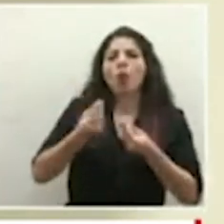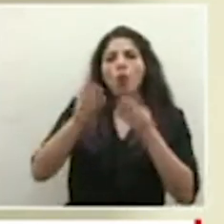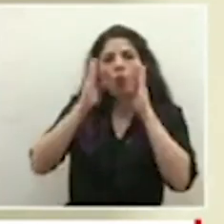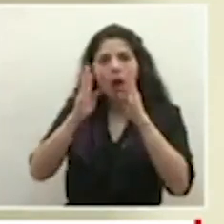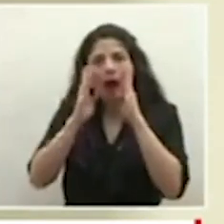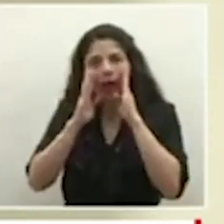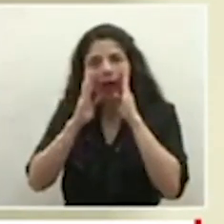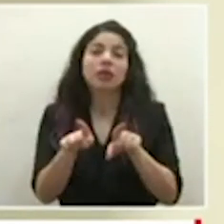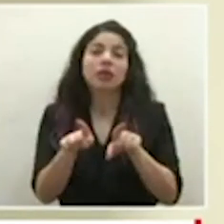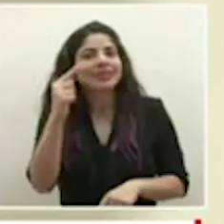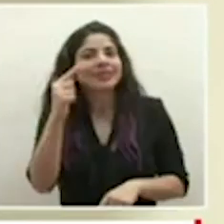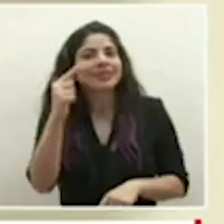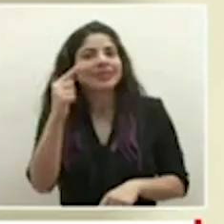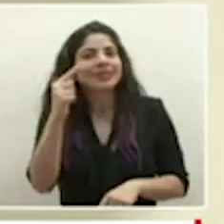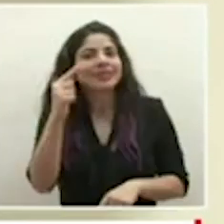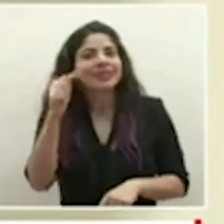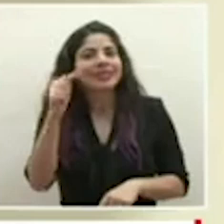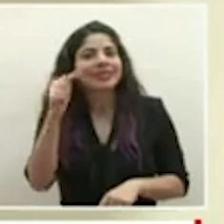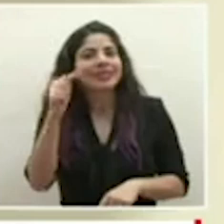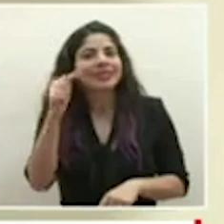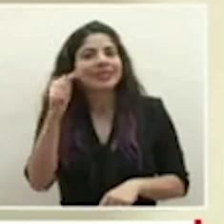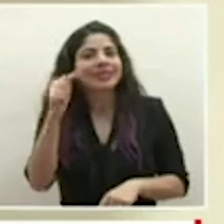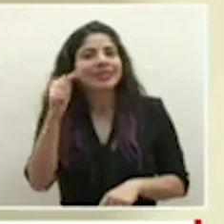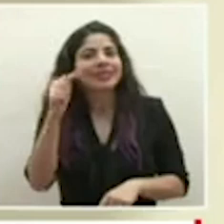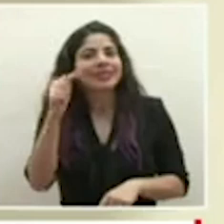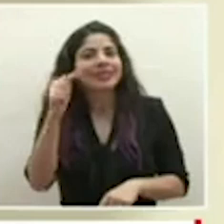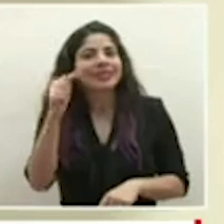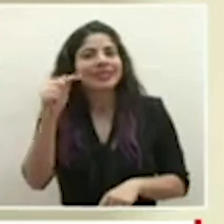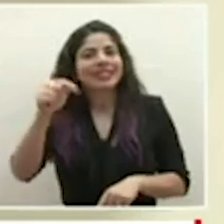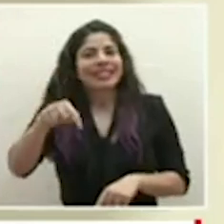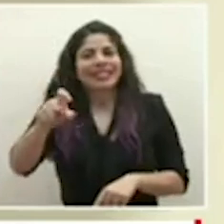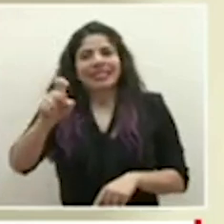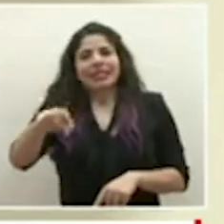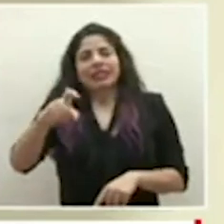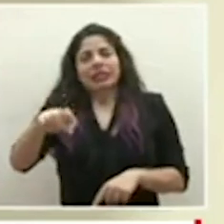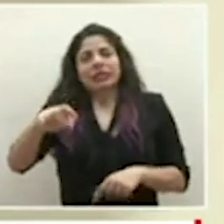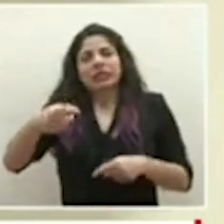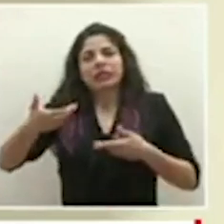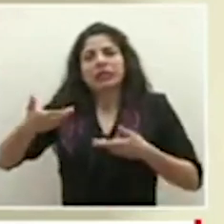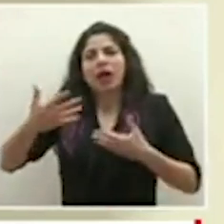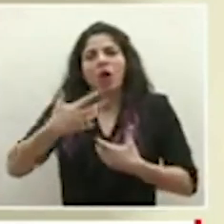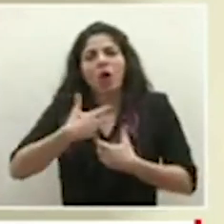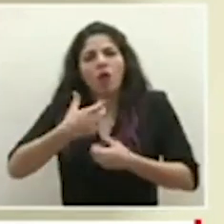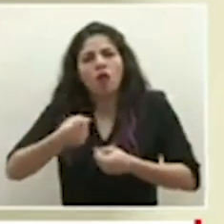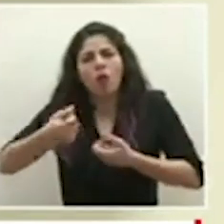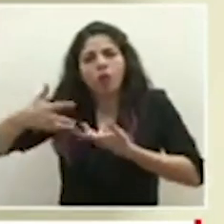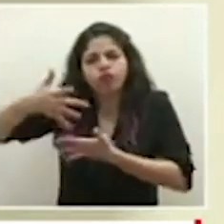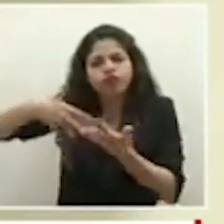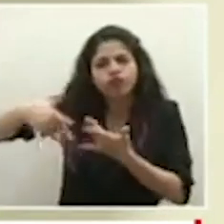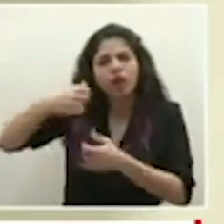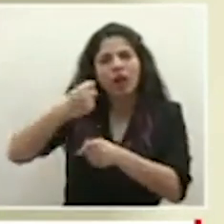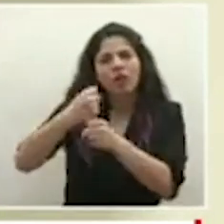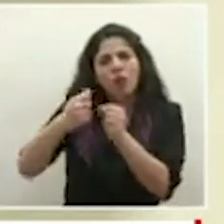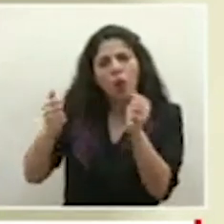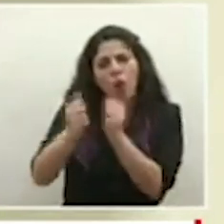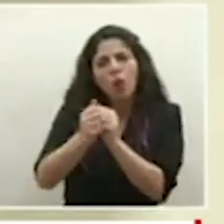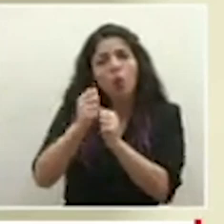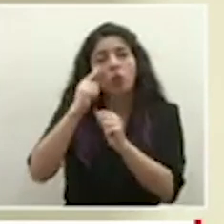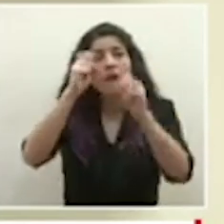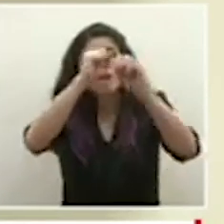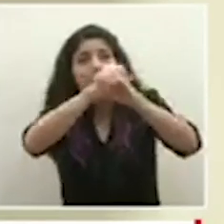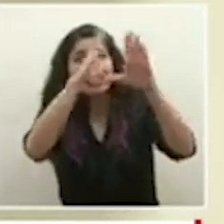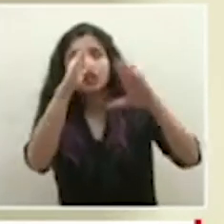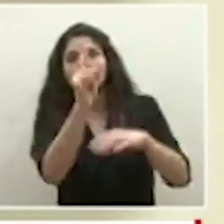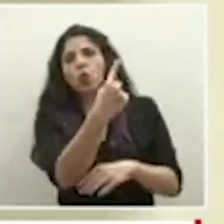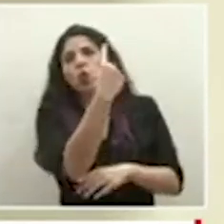sobre todo también de que entendamos que aquí ocupamos una confluencia un trabajo conjunto una sola visión porque en el